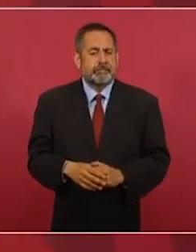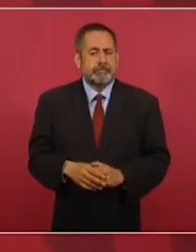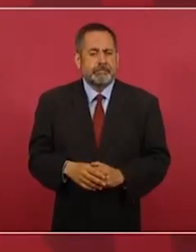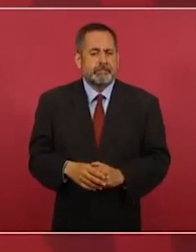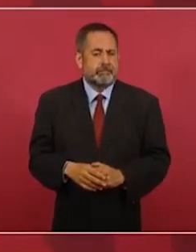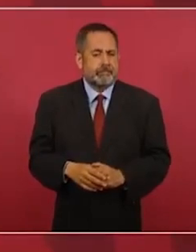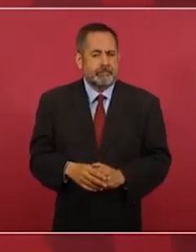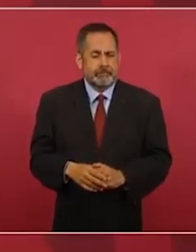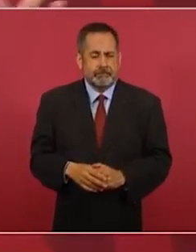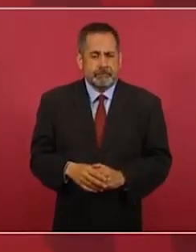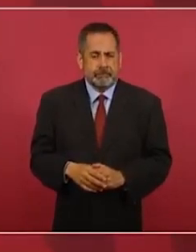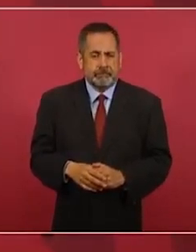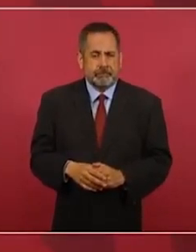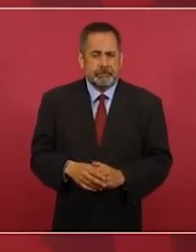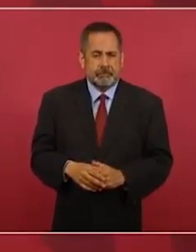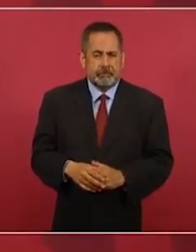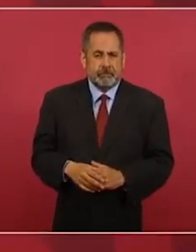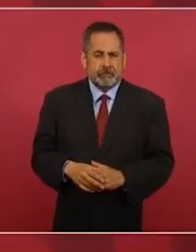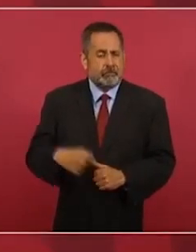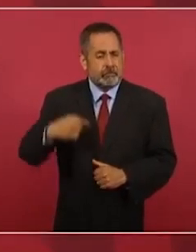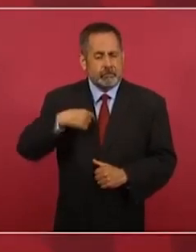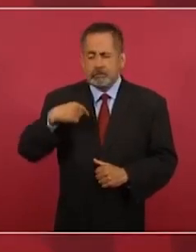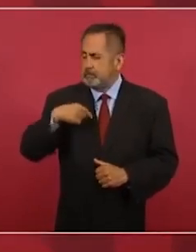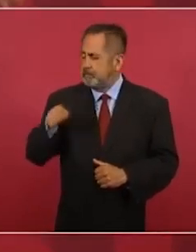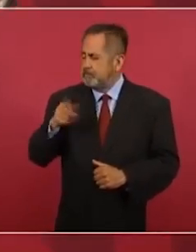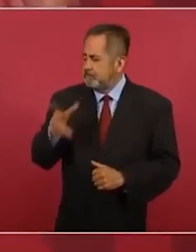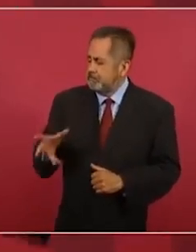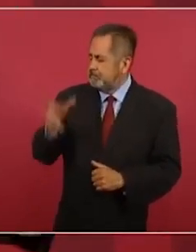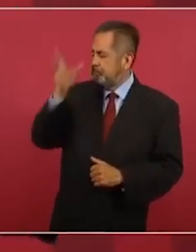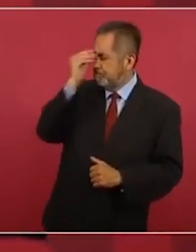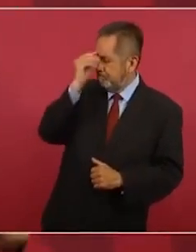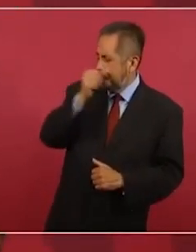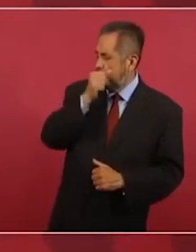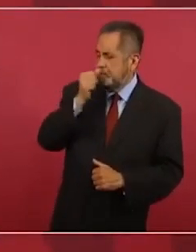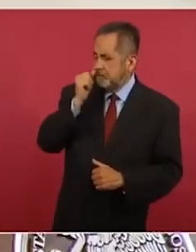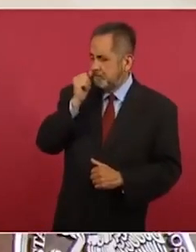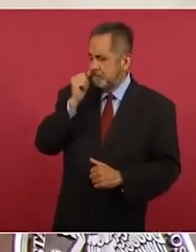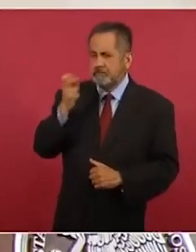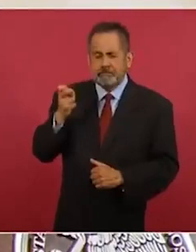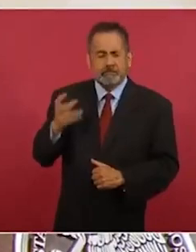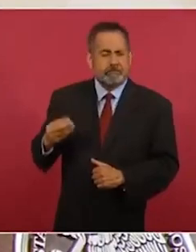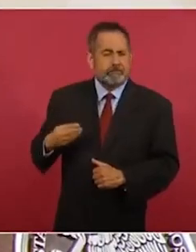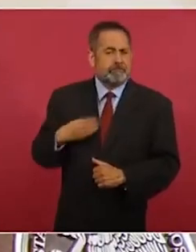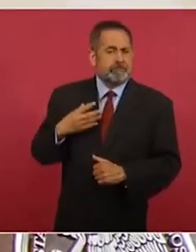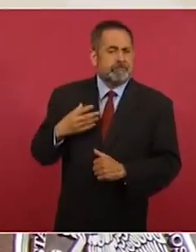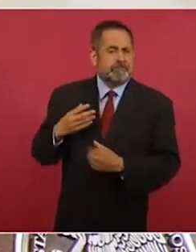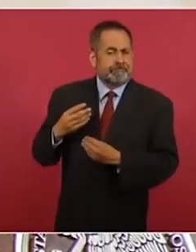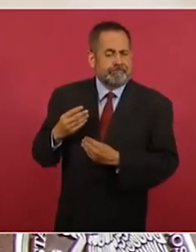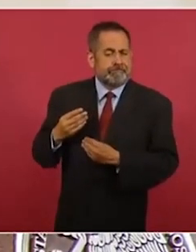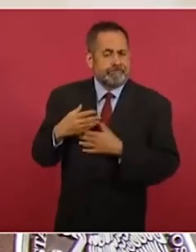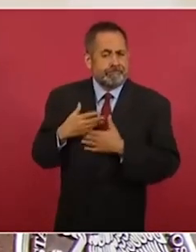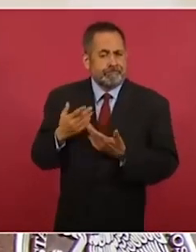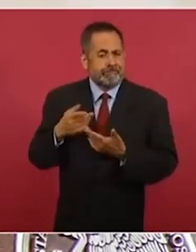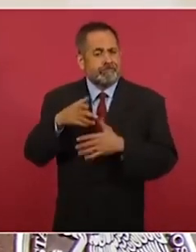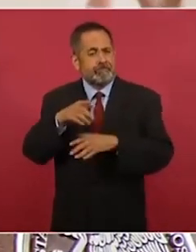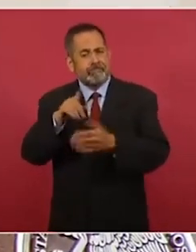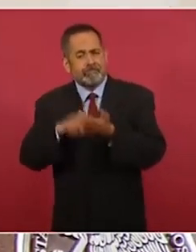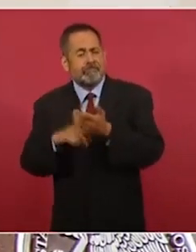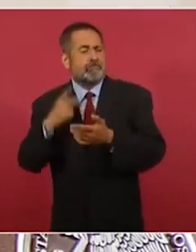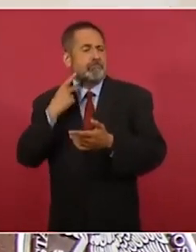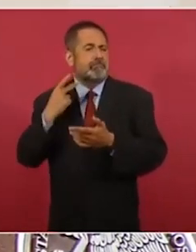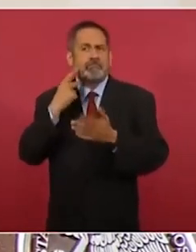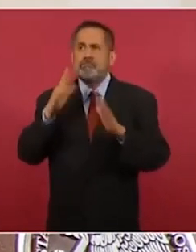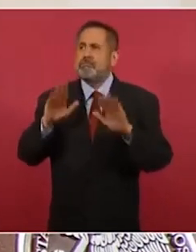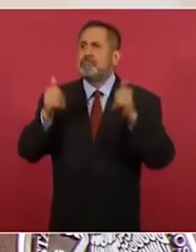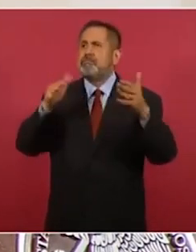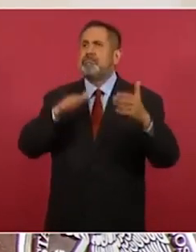De mi inspiración fue arista, pero además es lo que tiene que ver con la política exterior